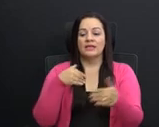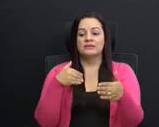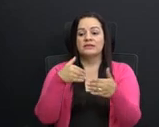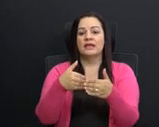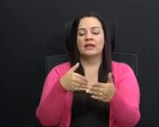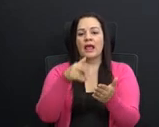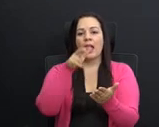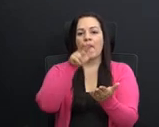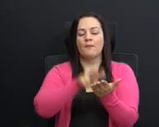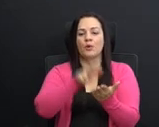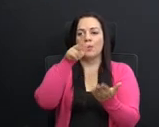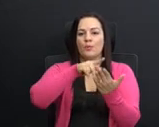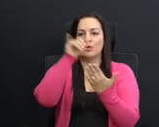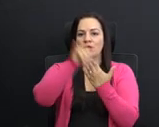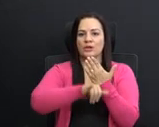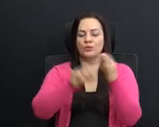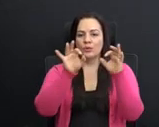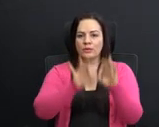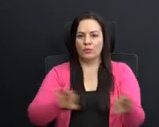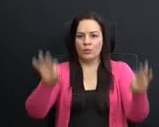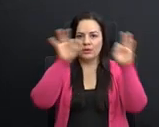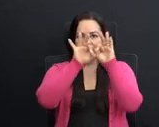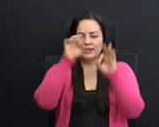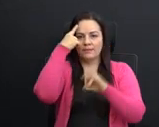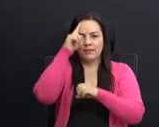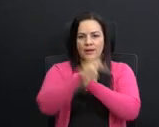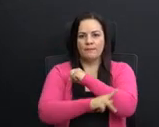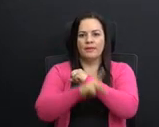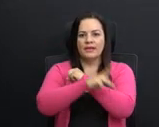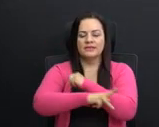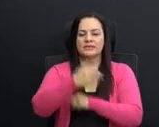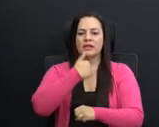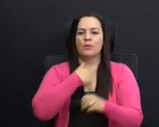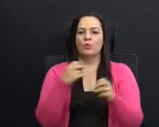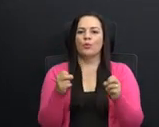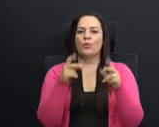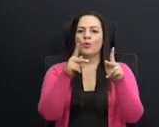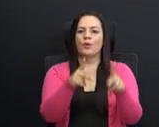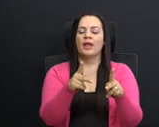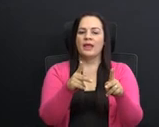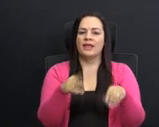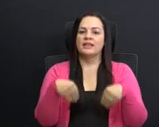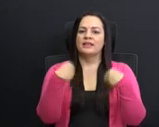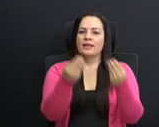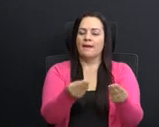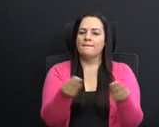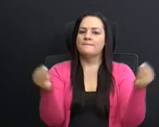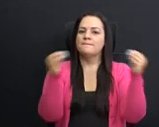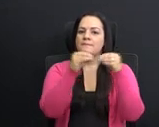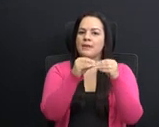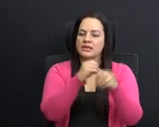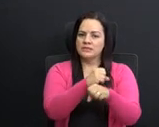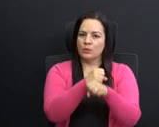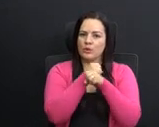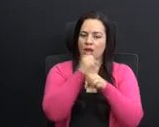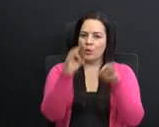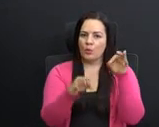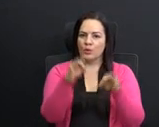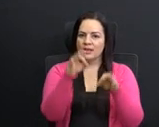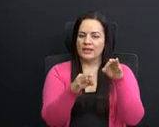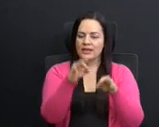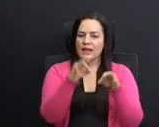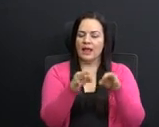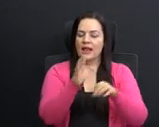proyecto de suma importancia para el país. Tenemos la oportunidad de dotar de una mayor seguridad jurídica a las zonas